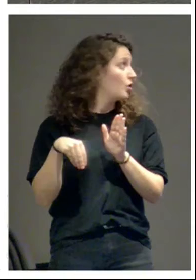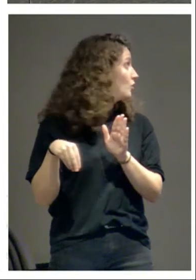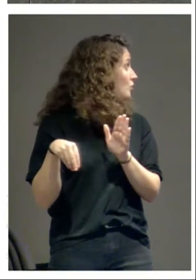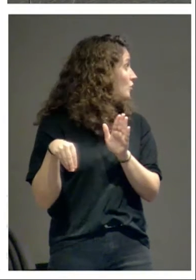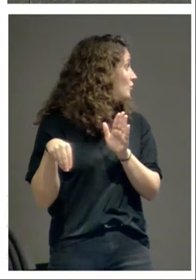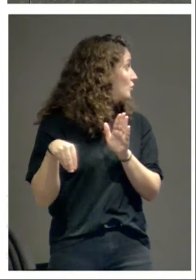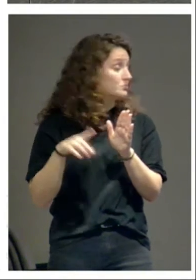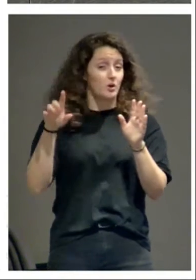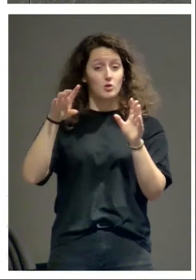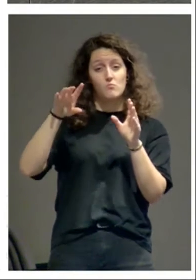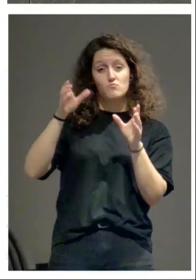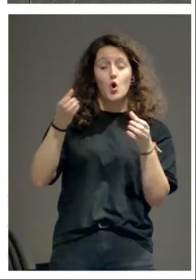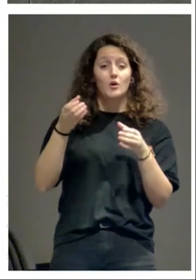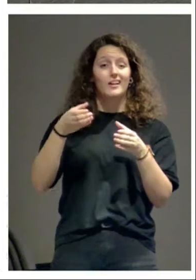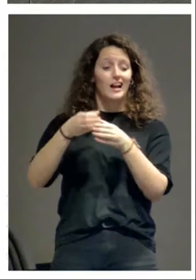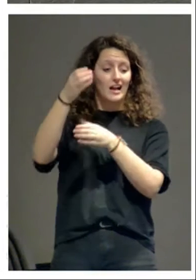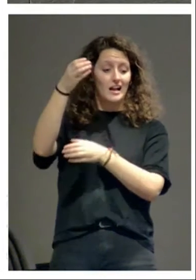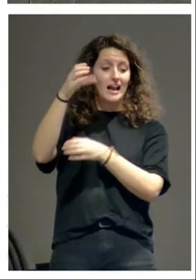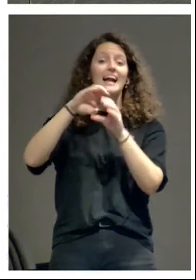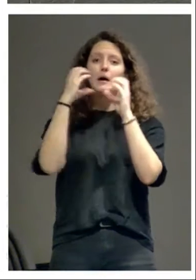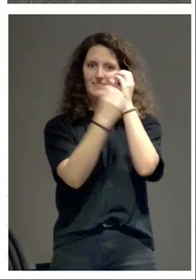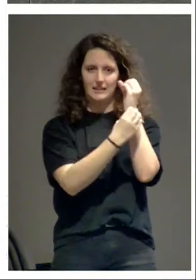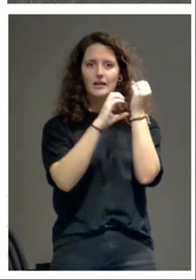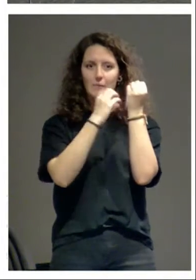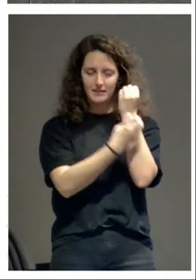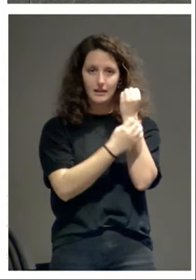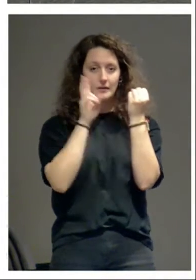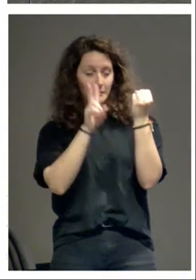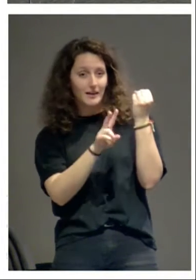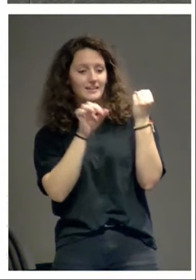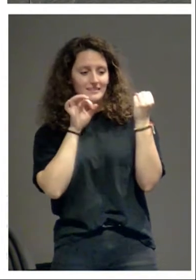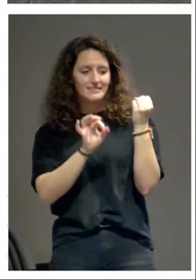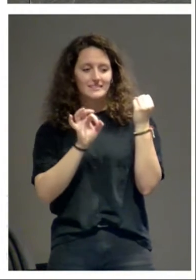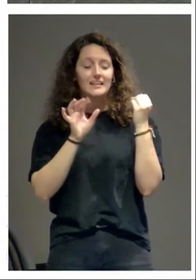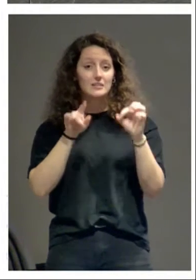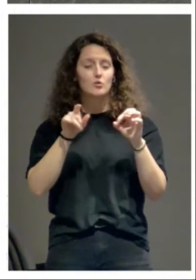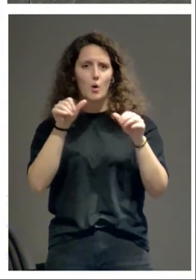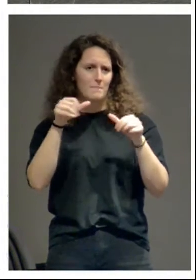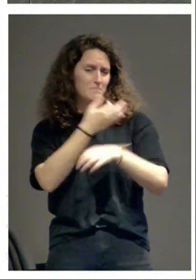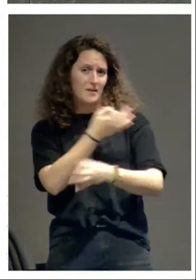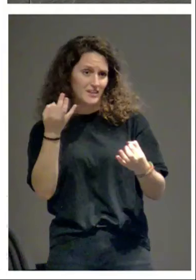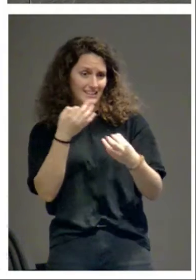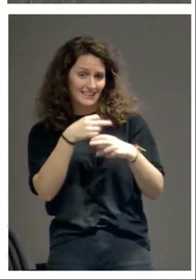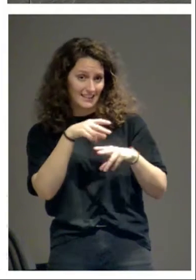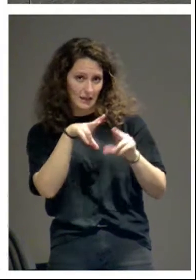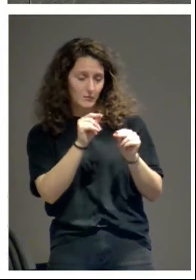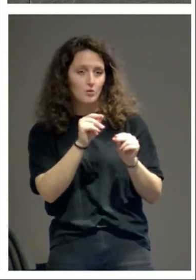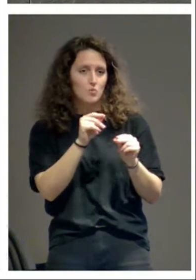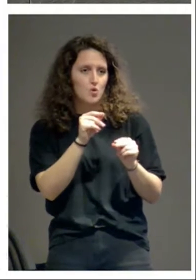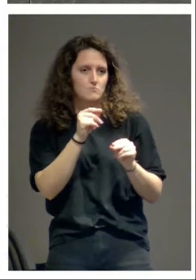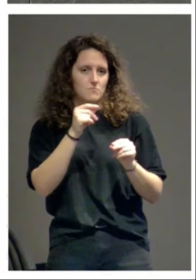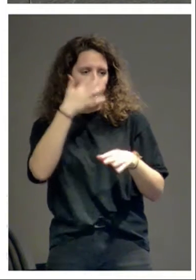primero que nos llamó la atención es que una voluta está perfectamente terminada o razonablemente bien